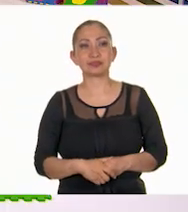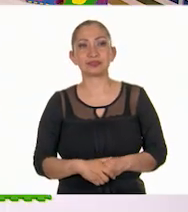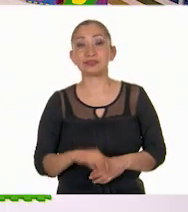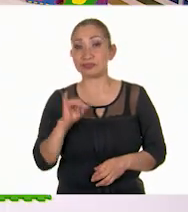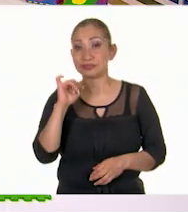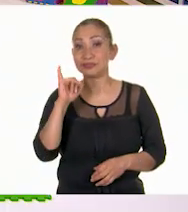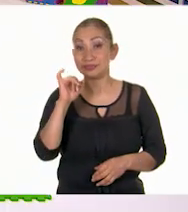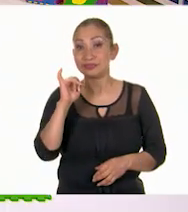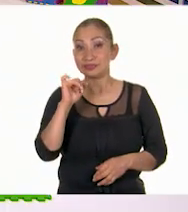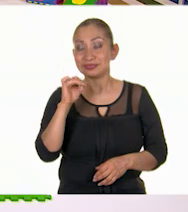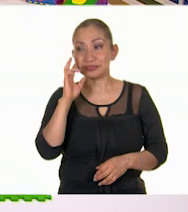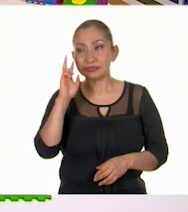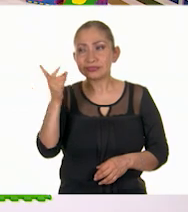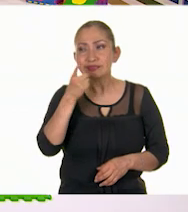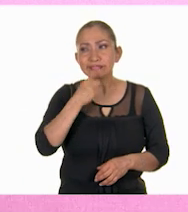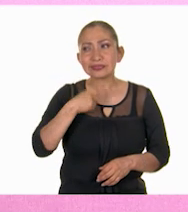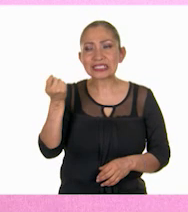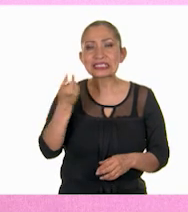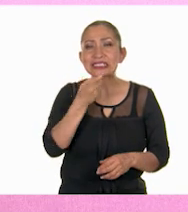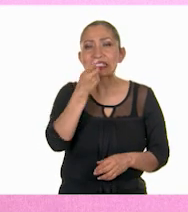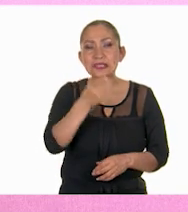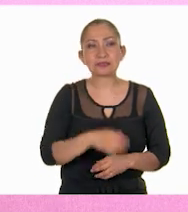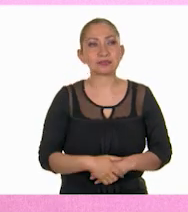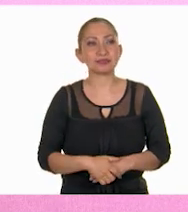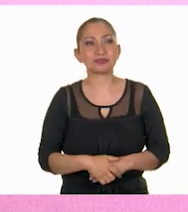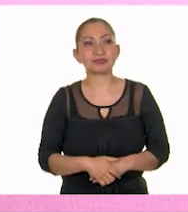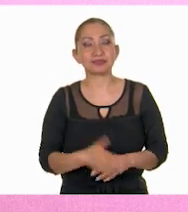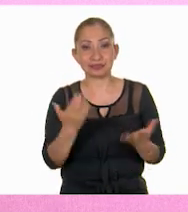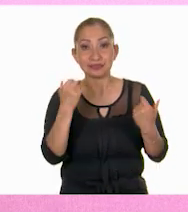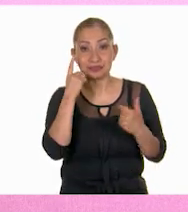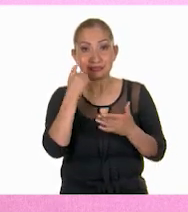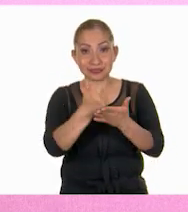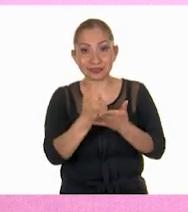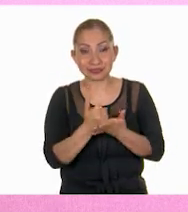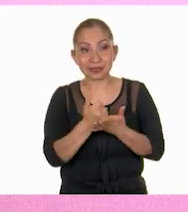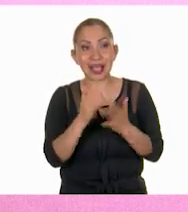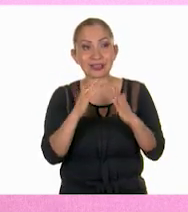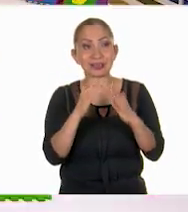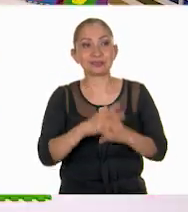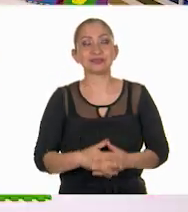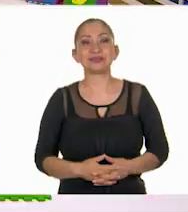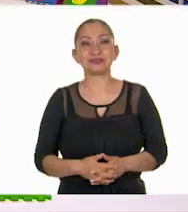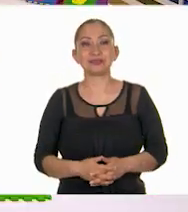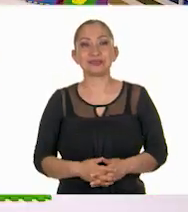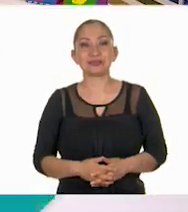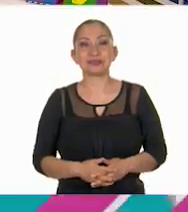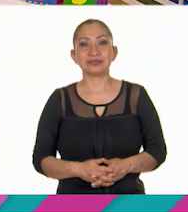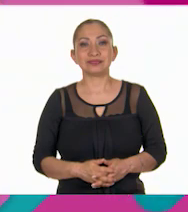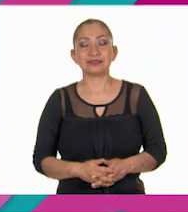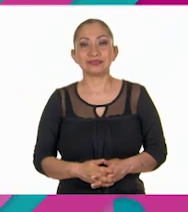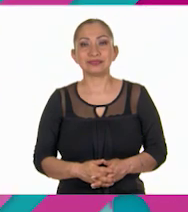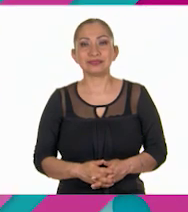Ajá, sí, sí. Necesitamos que nos ayuden allá en casa. Vamos a ver la ayuda que viene desde casa. ¡Uy!